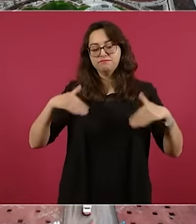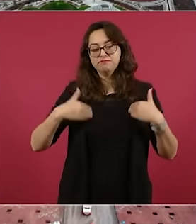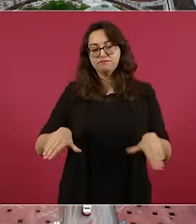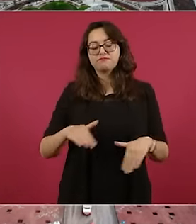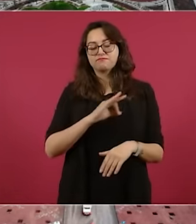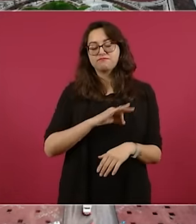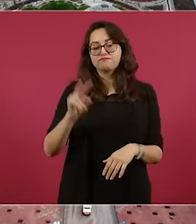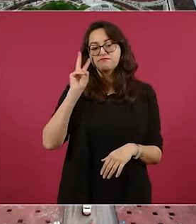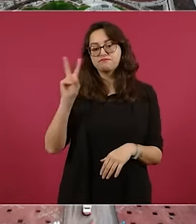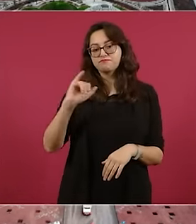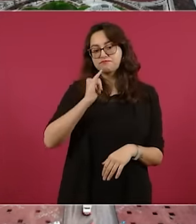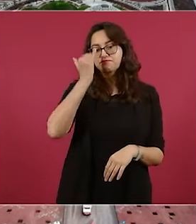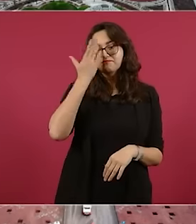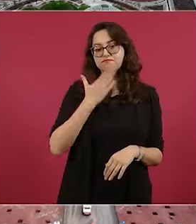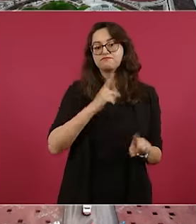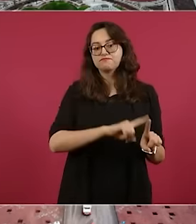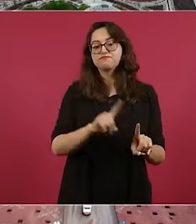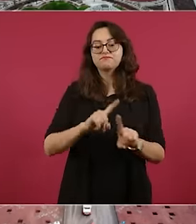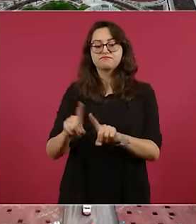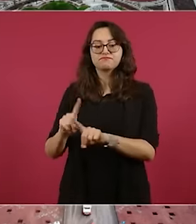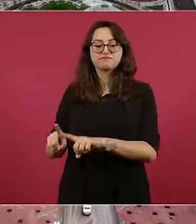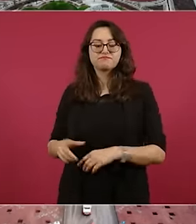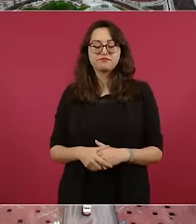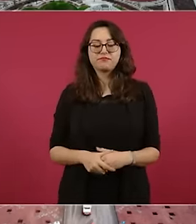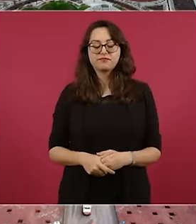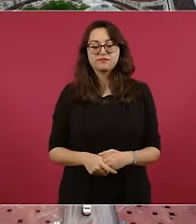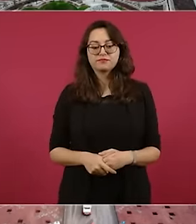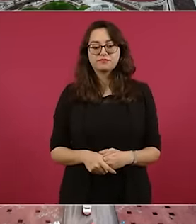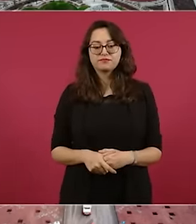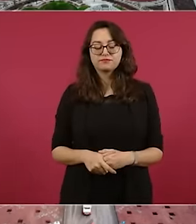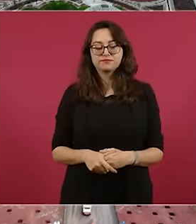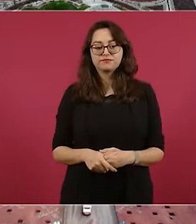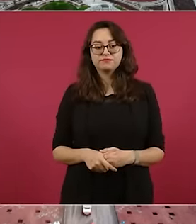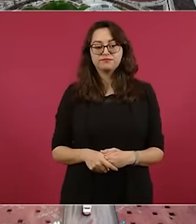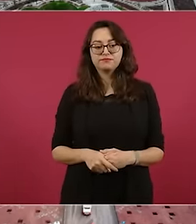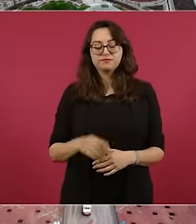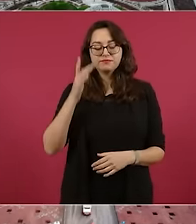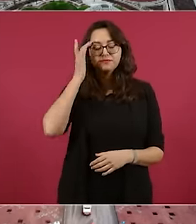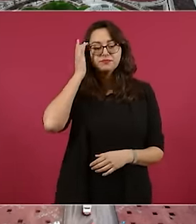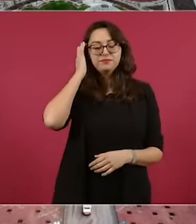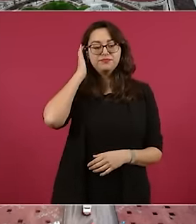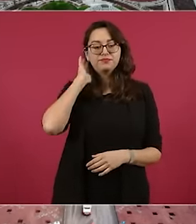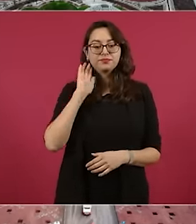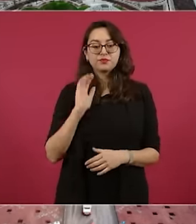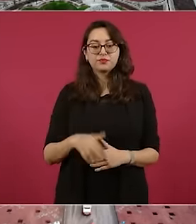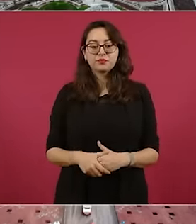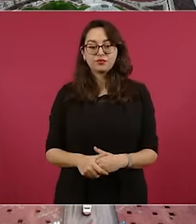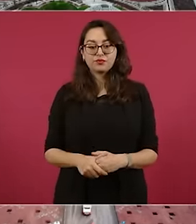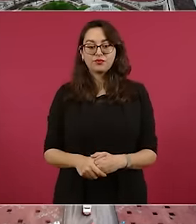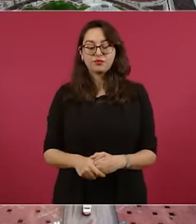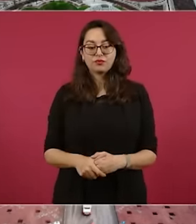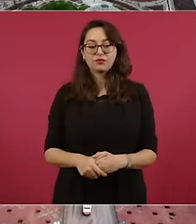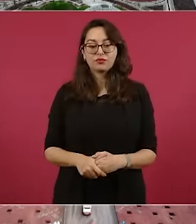imágenes del desarrollo constructivo de este proyecto. La presa